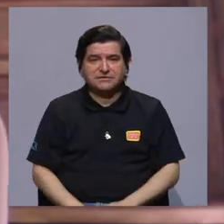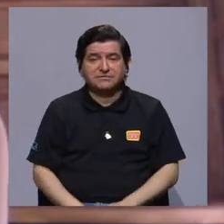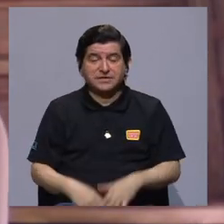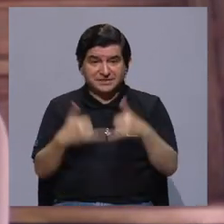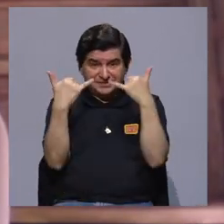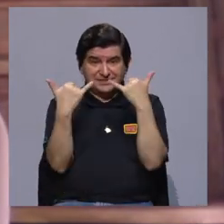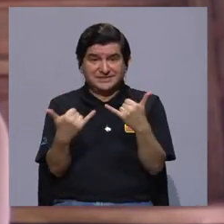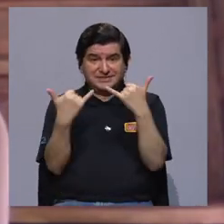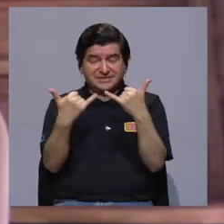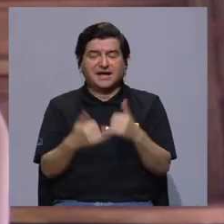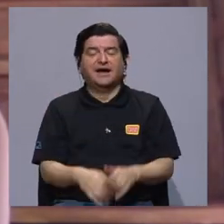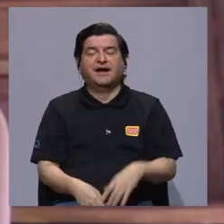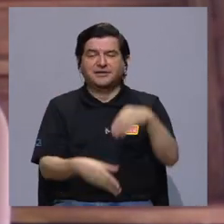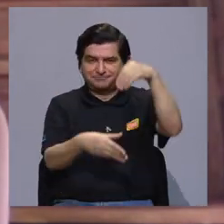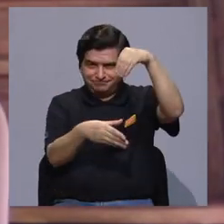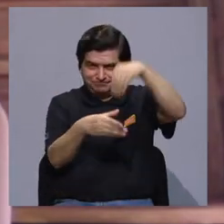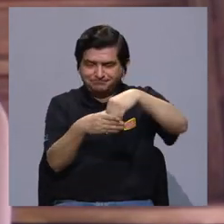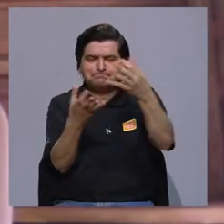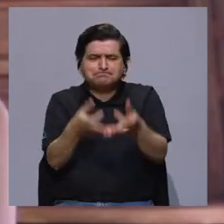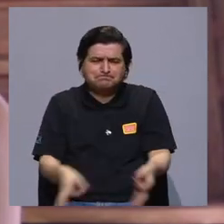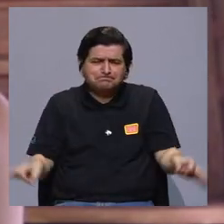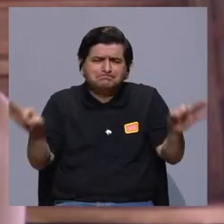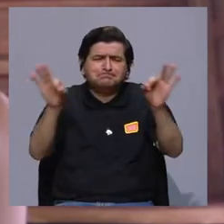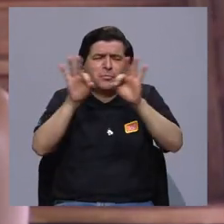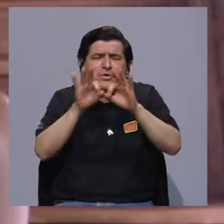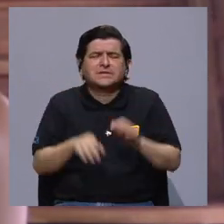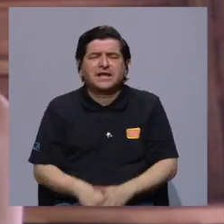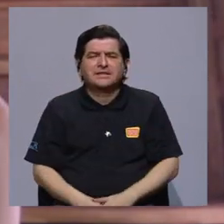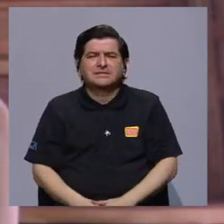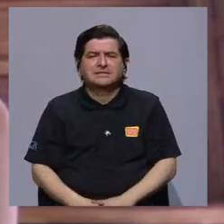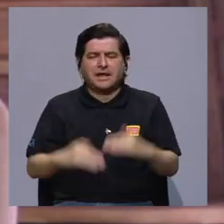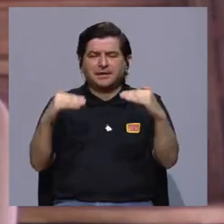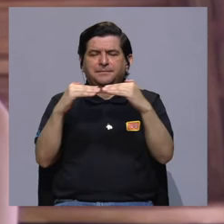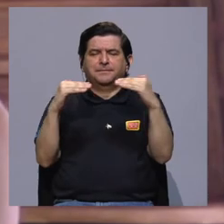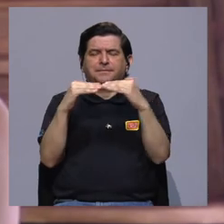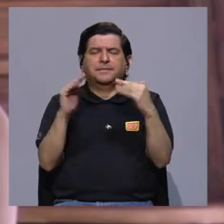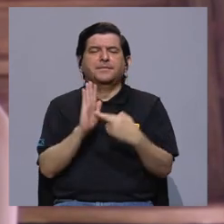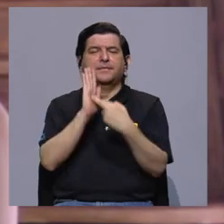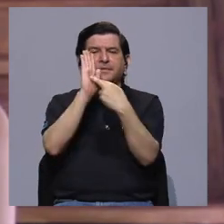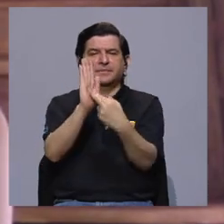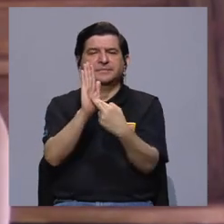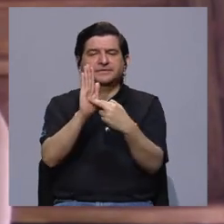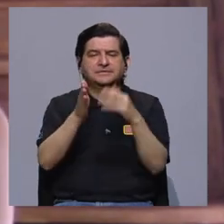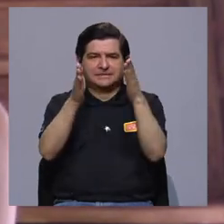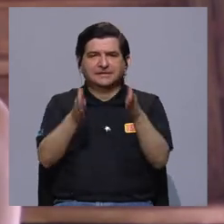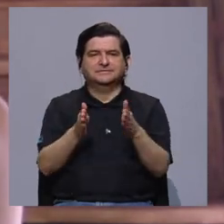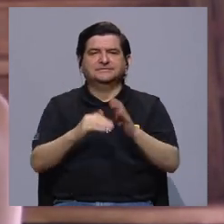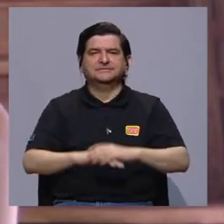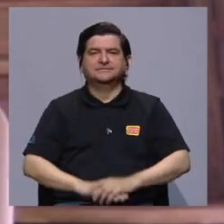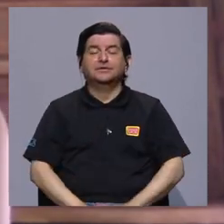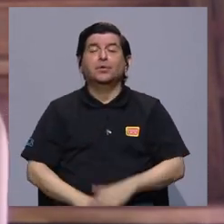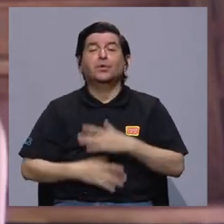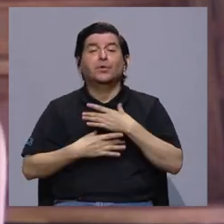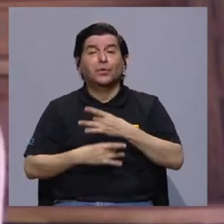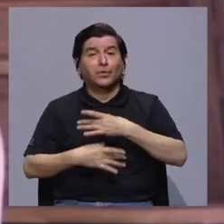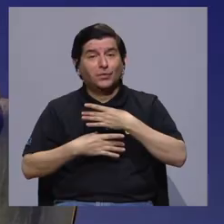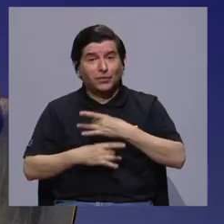tomando en cuenta esa importancia de que hay una paridad en la representación, por lo menos, ¿verdad?